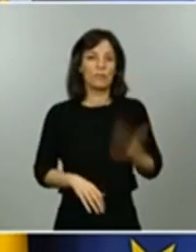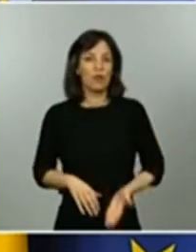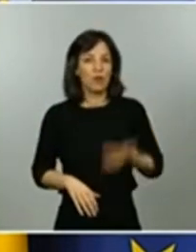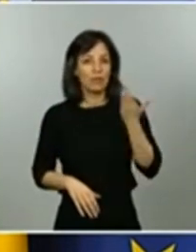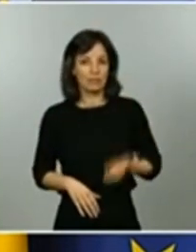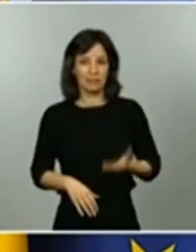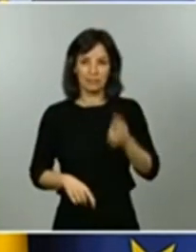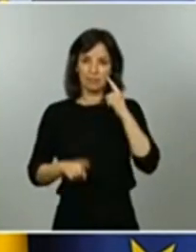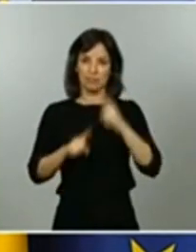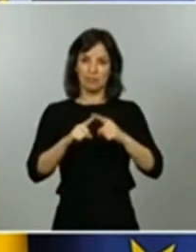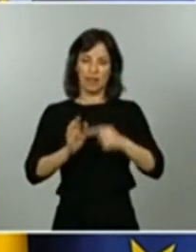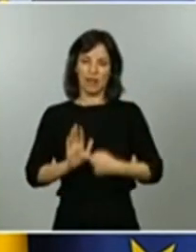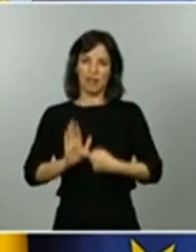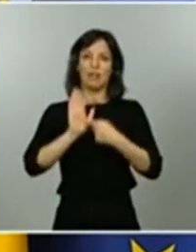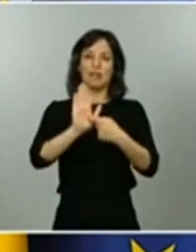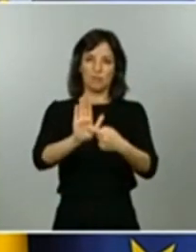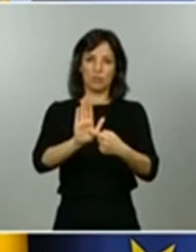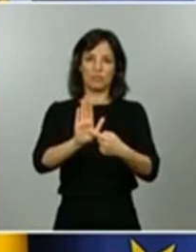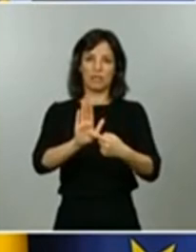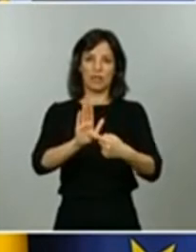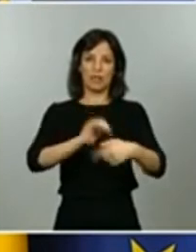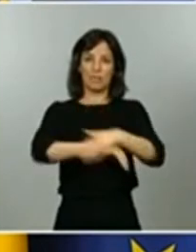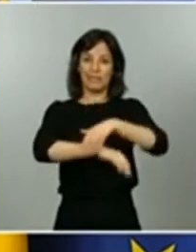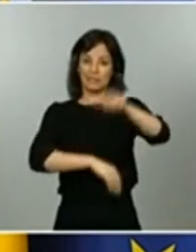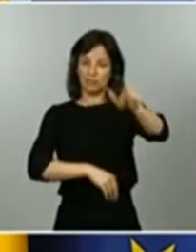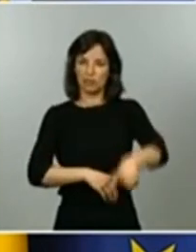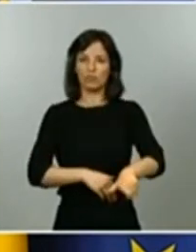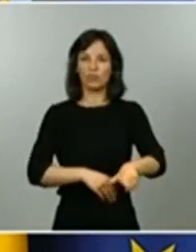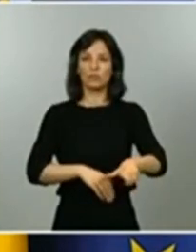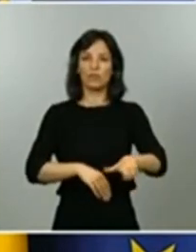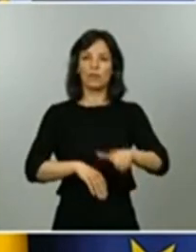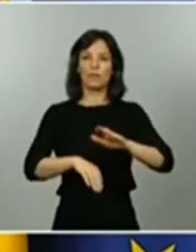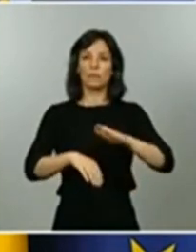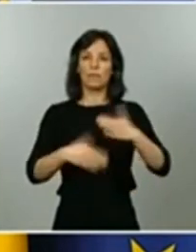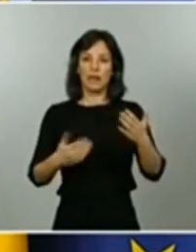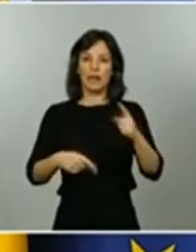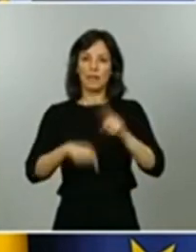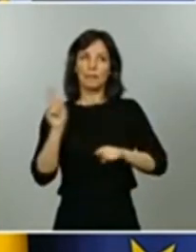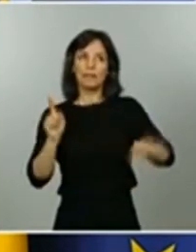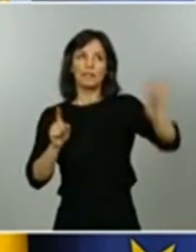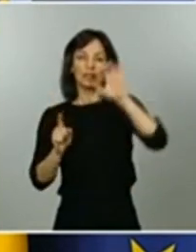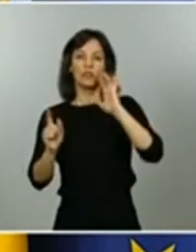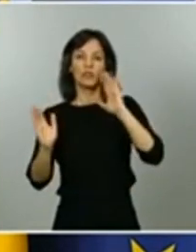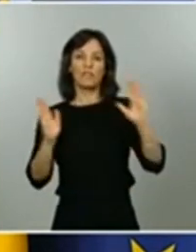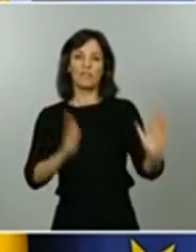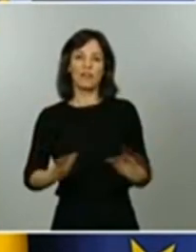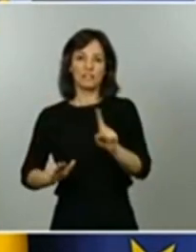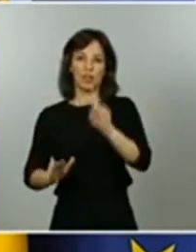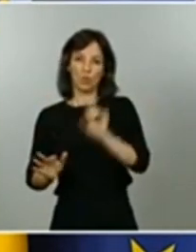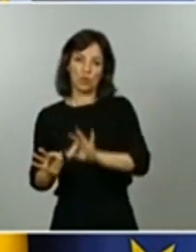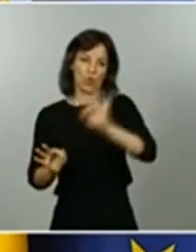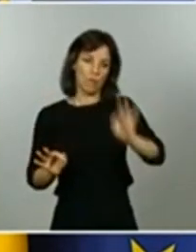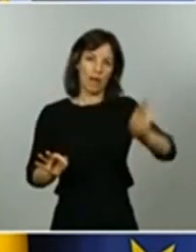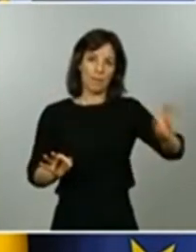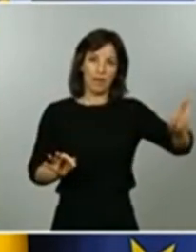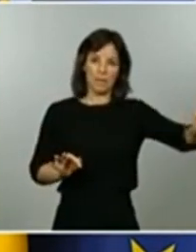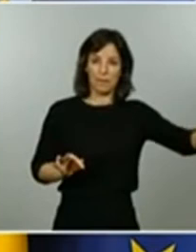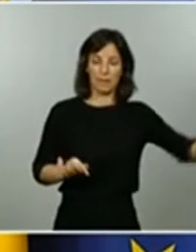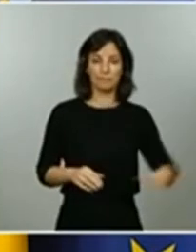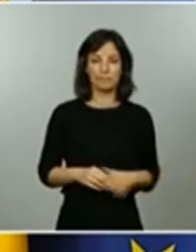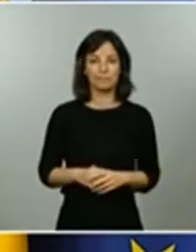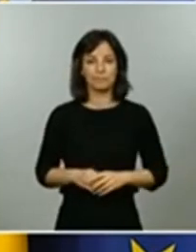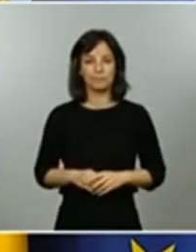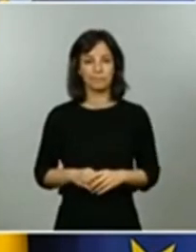propuesta al ministro para la transición de los diferentes territorios a las diferentes fases con estos